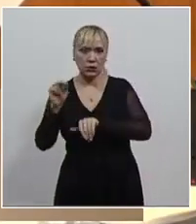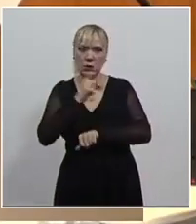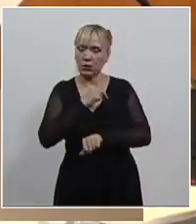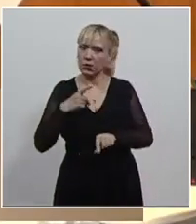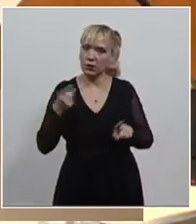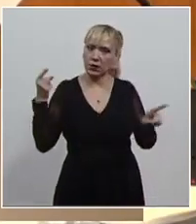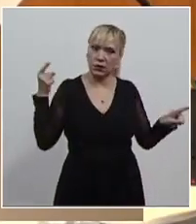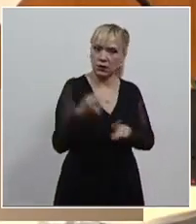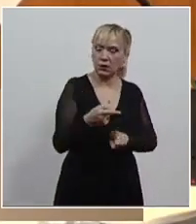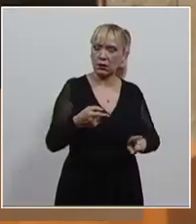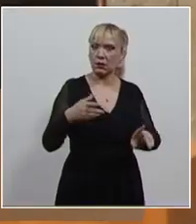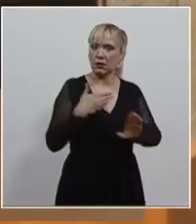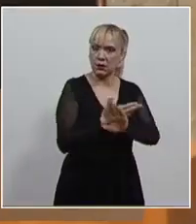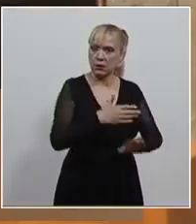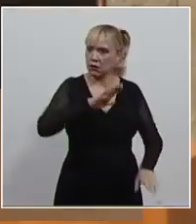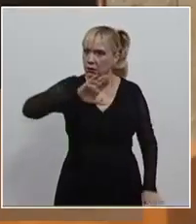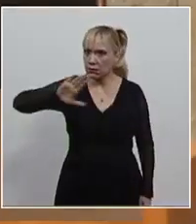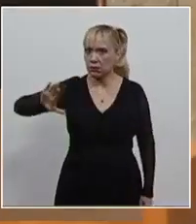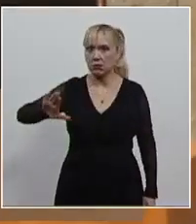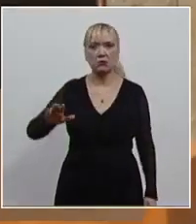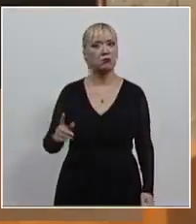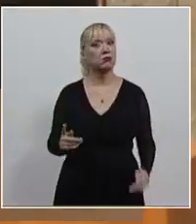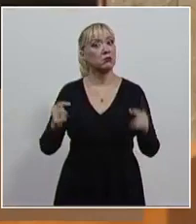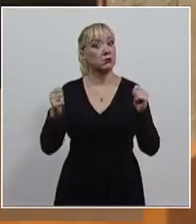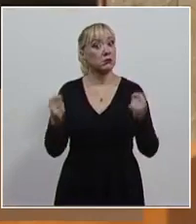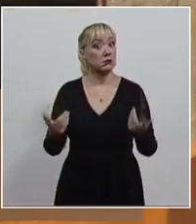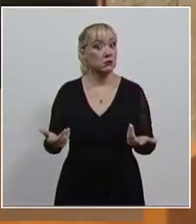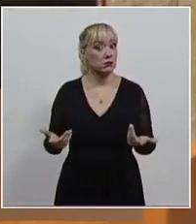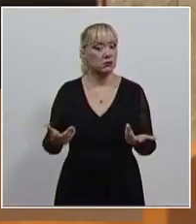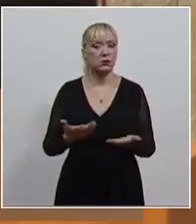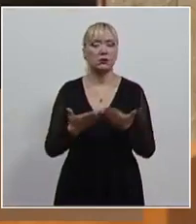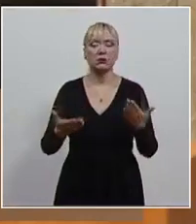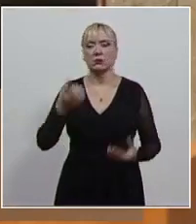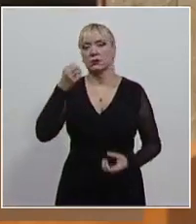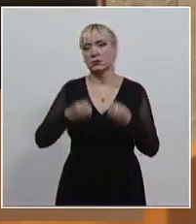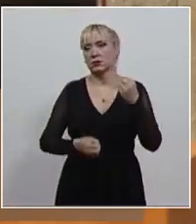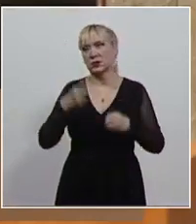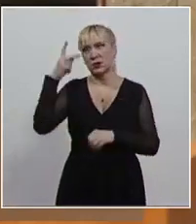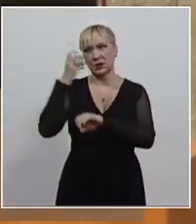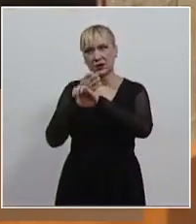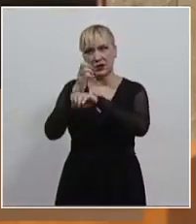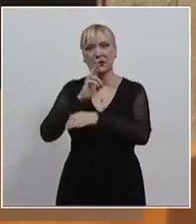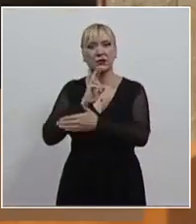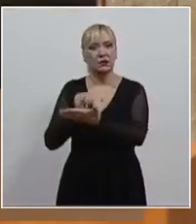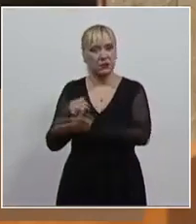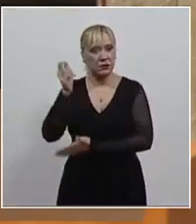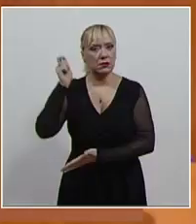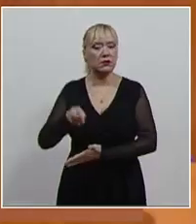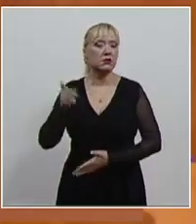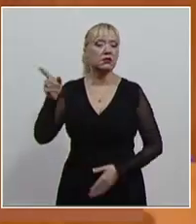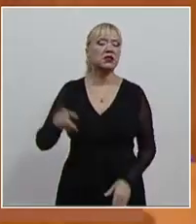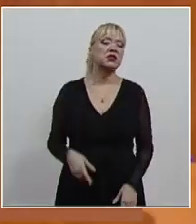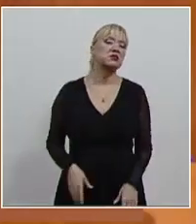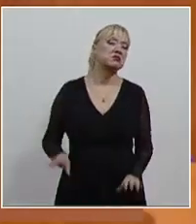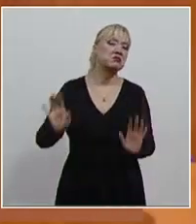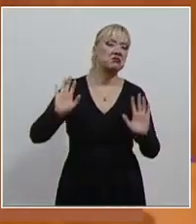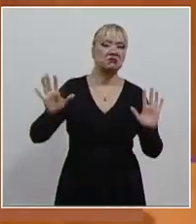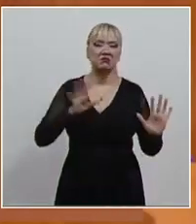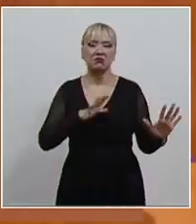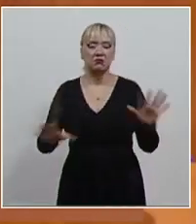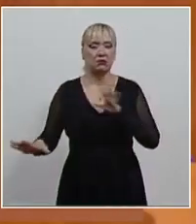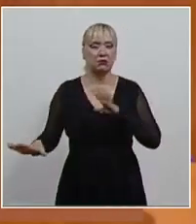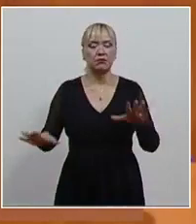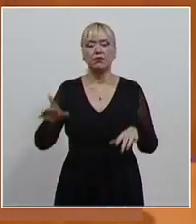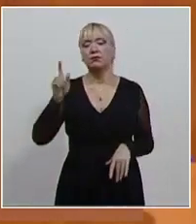lesiva hacia ellas. Al confirmar la resolución del Tribunal Electoral de aquella entidad, desestimó los argumentos presentados por la Edil,